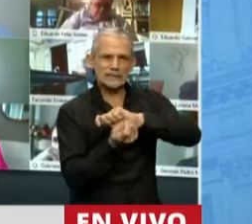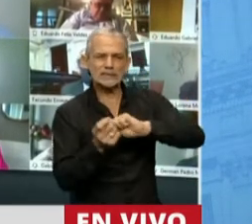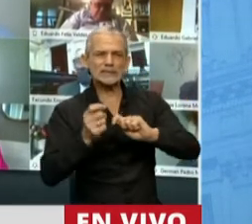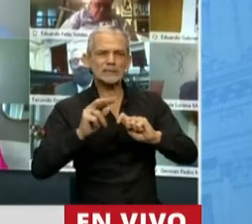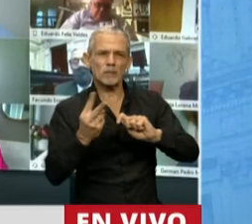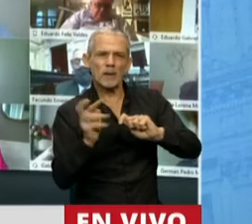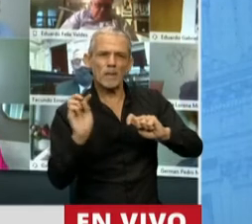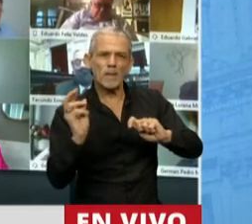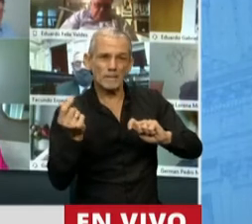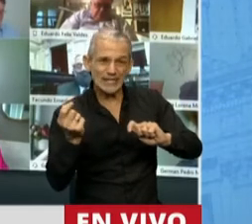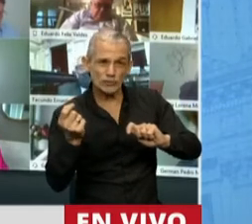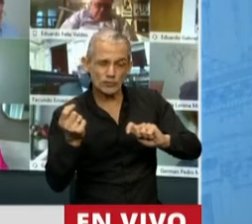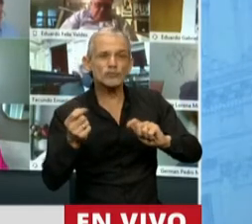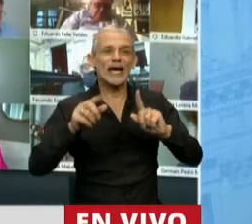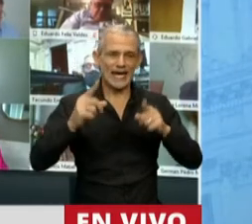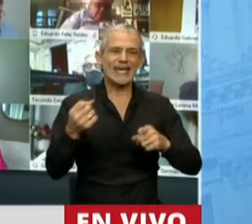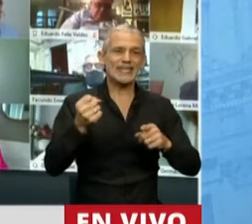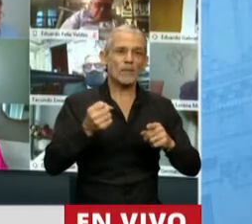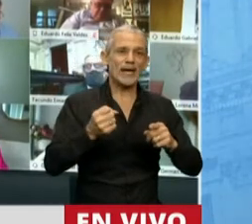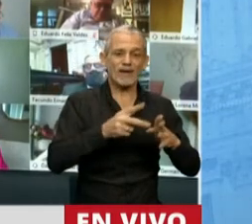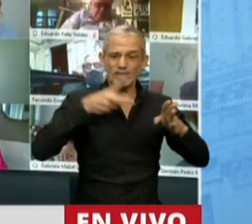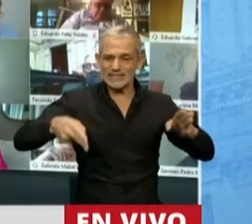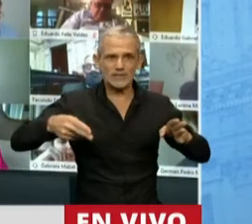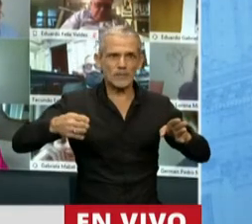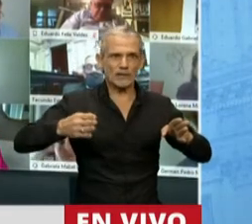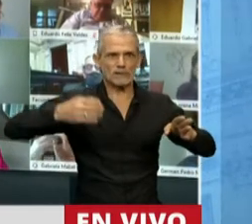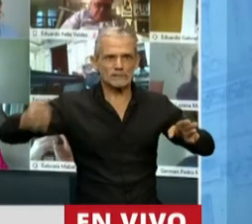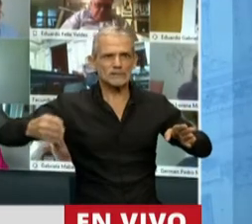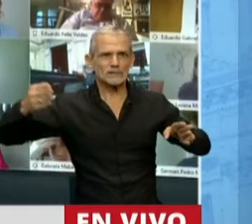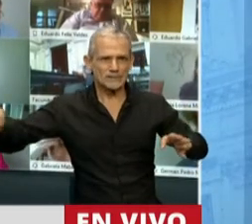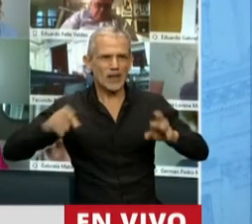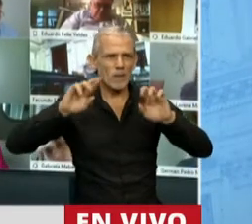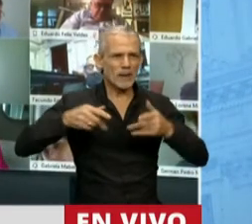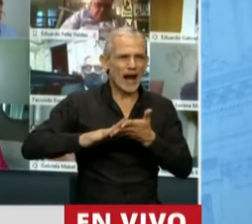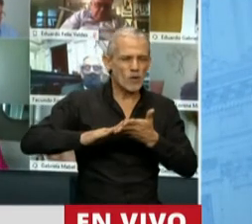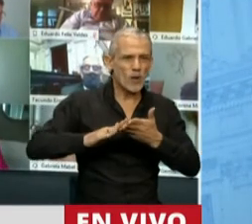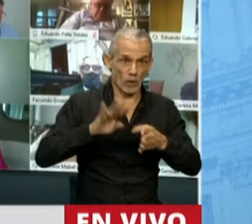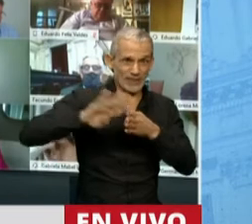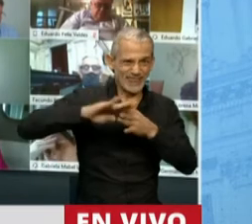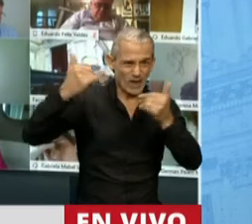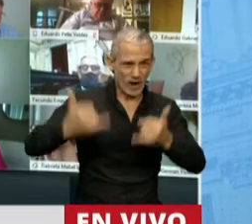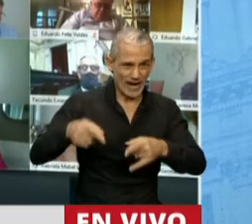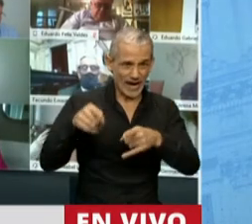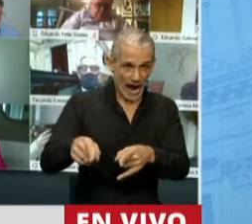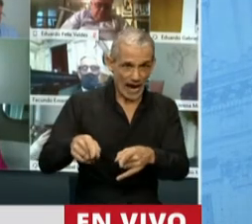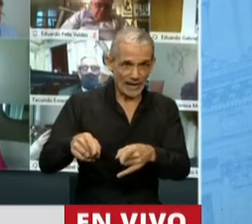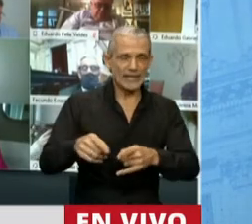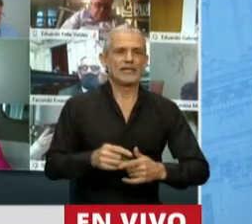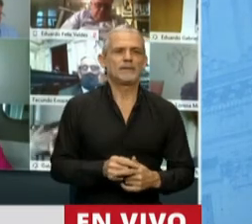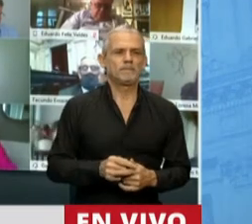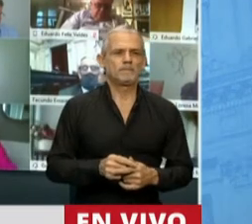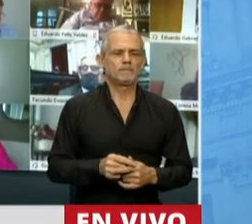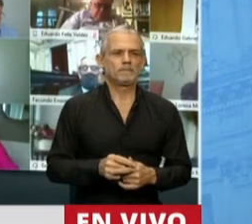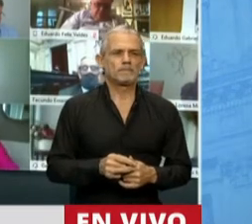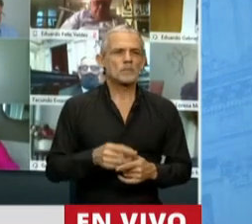y de refinanciación de los vencimientos que se van generando de la deuda existente que en el